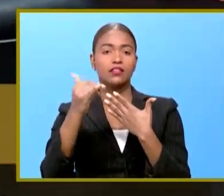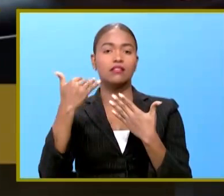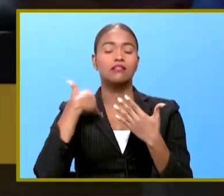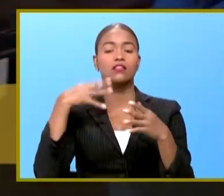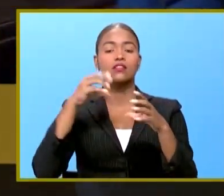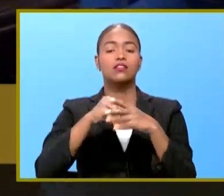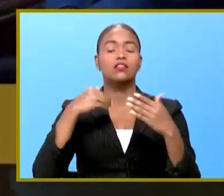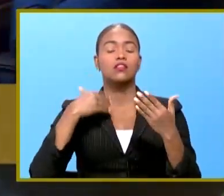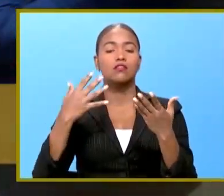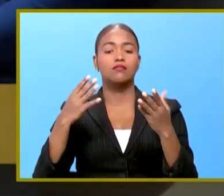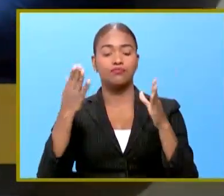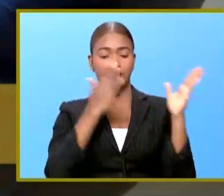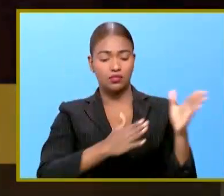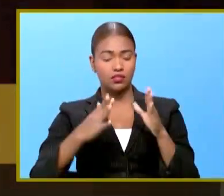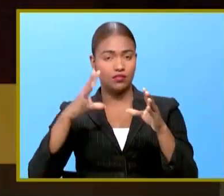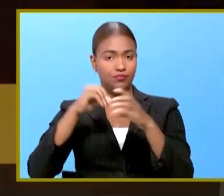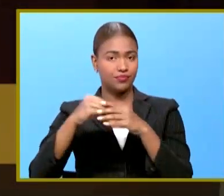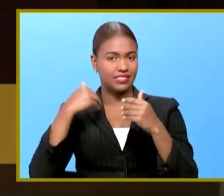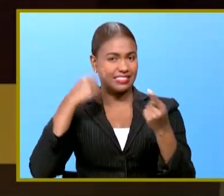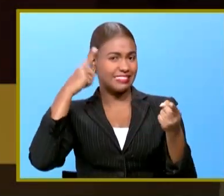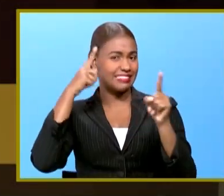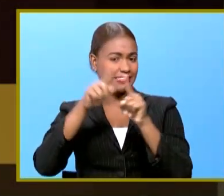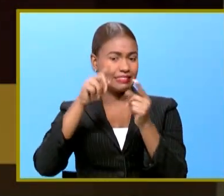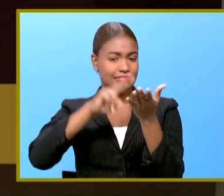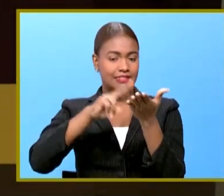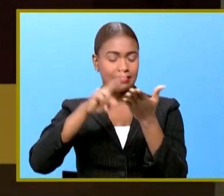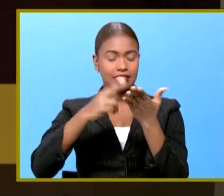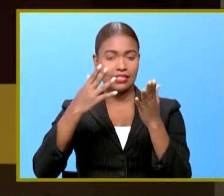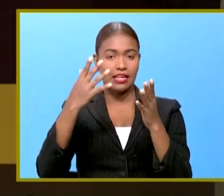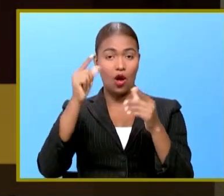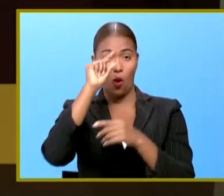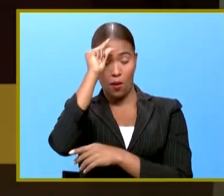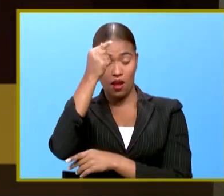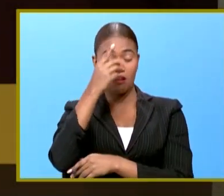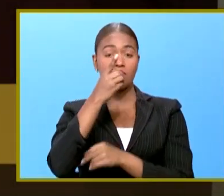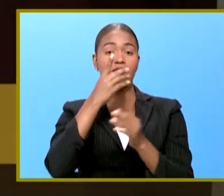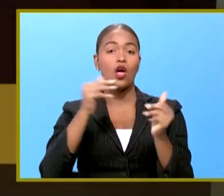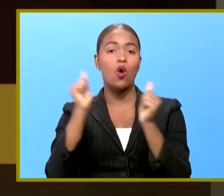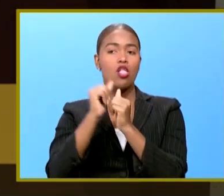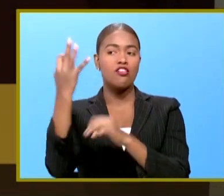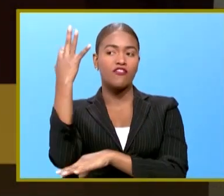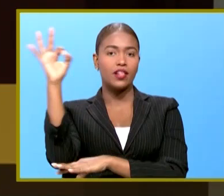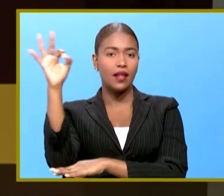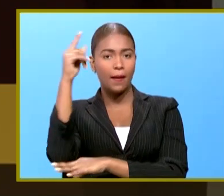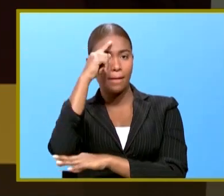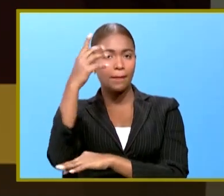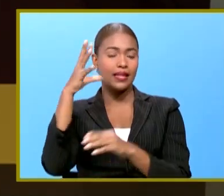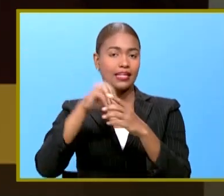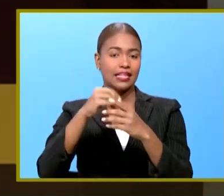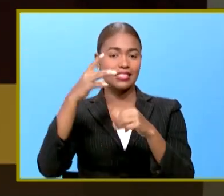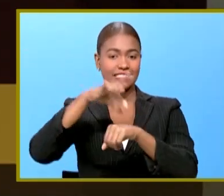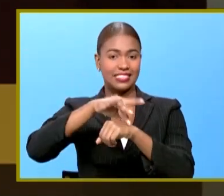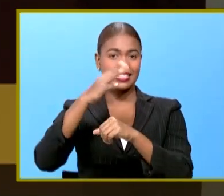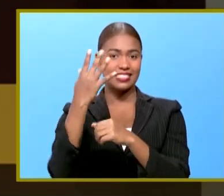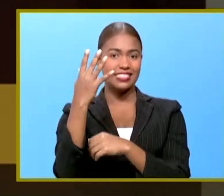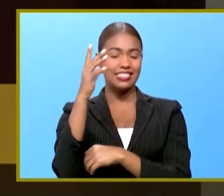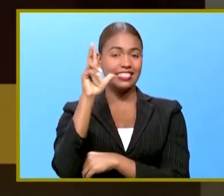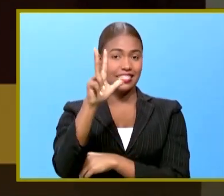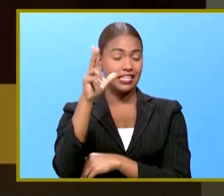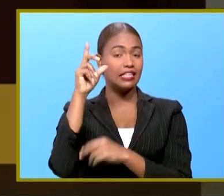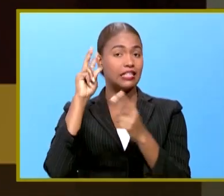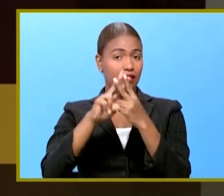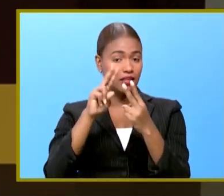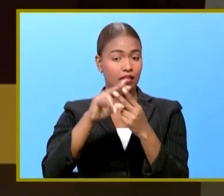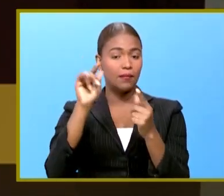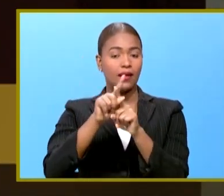cooperación que firmó el estado dominicano con la agencia francesa para el plan Sierra 3 que tenemos también que conocer está